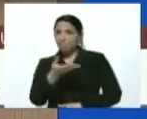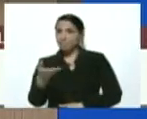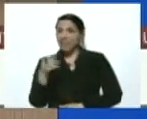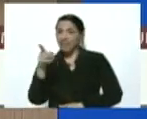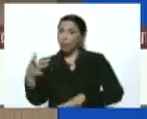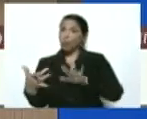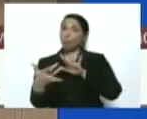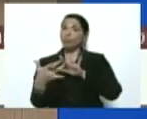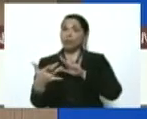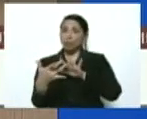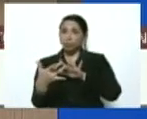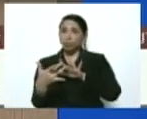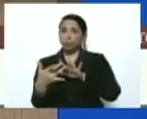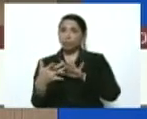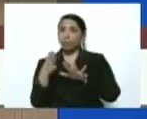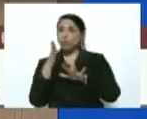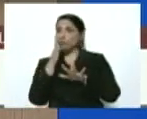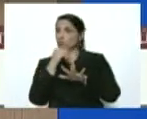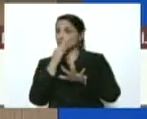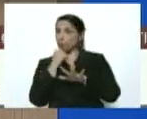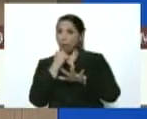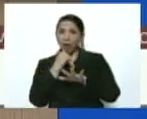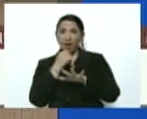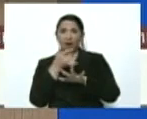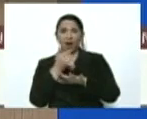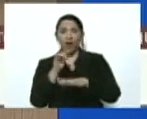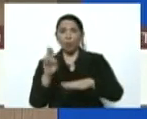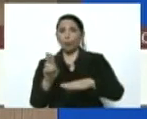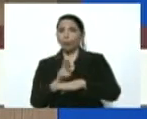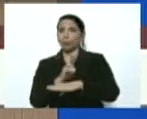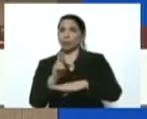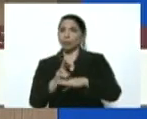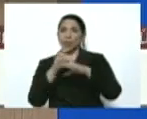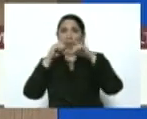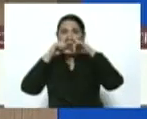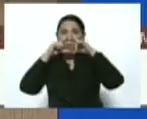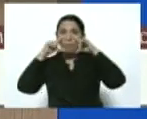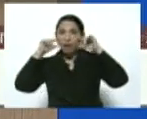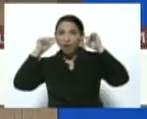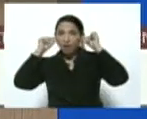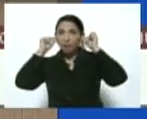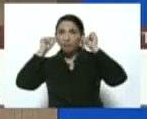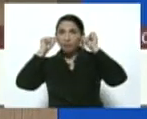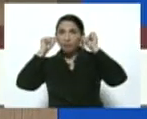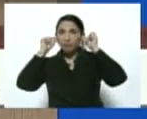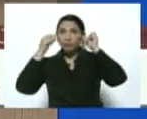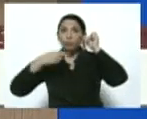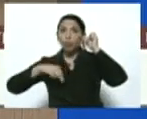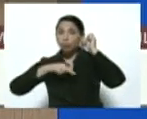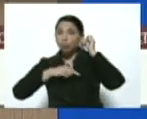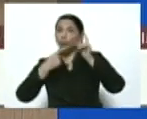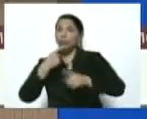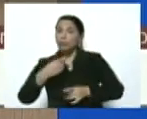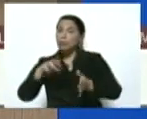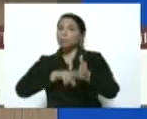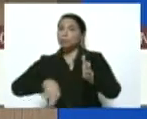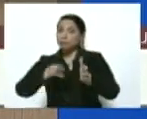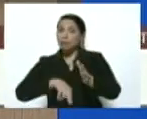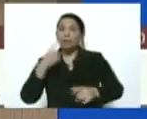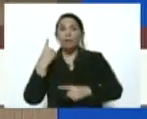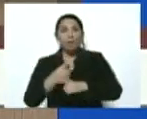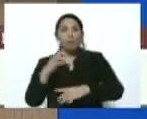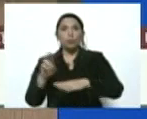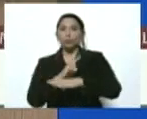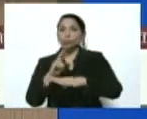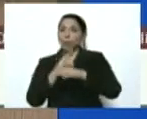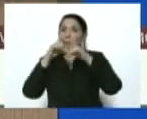contactos no hayan estado utilizando la mascarilla. Lo hemos dicho, debemos usar